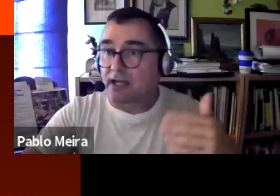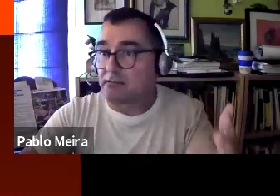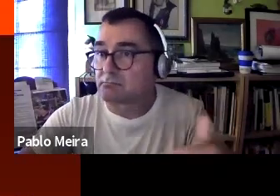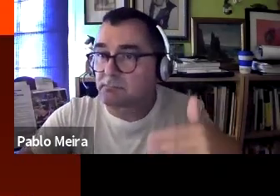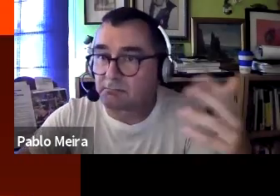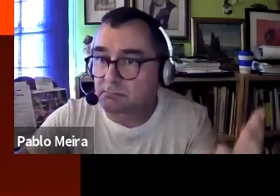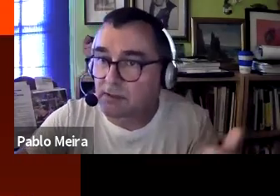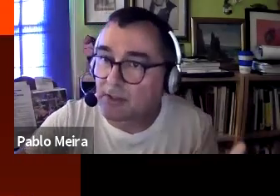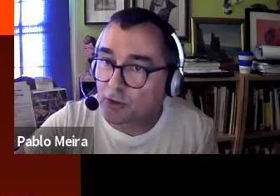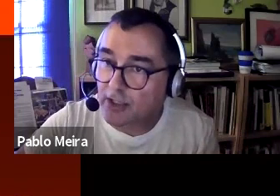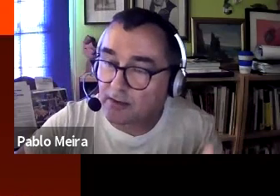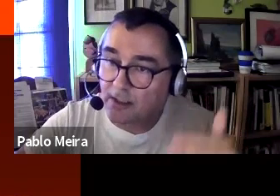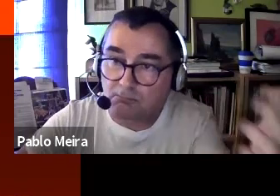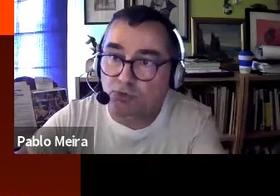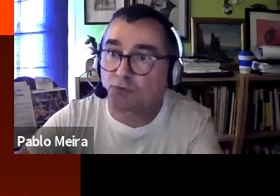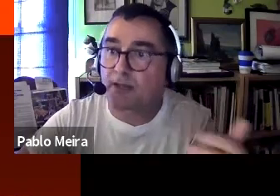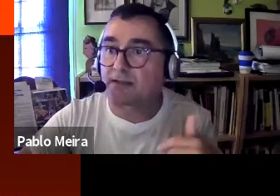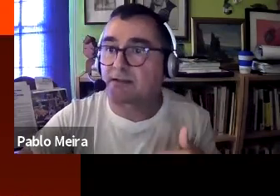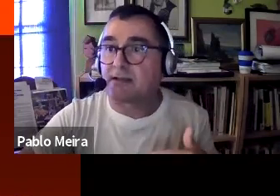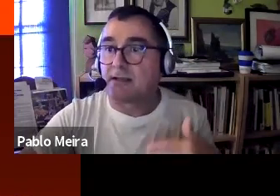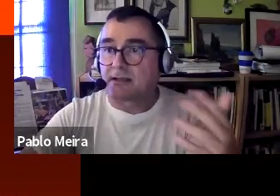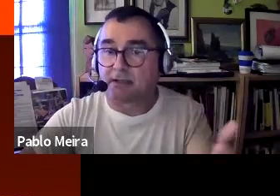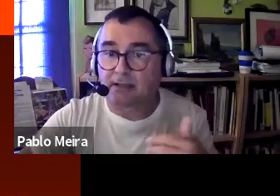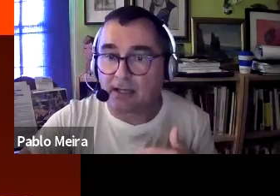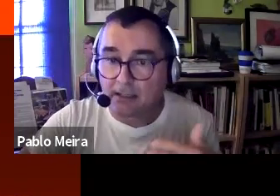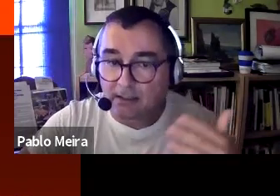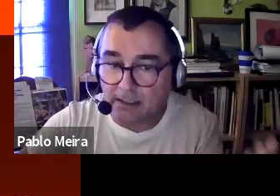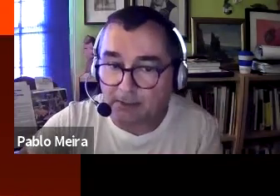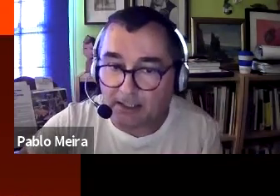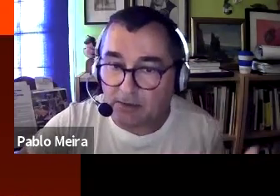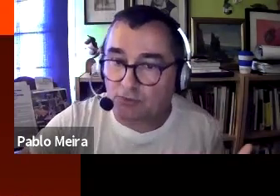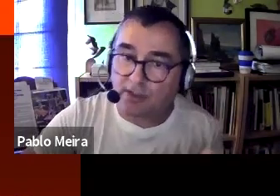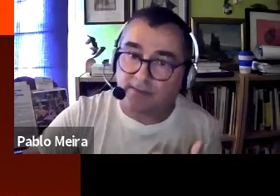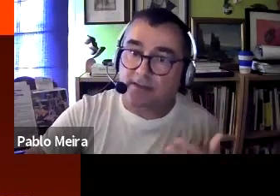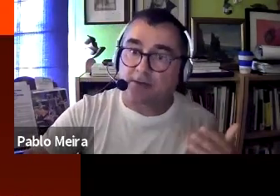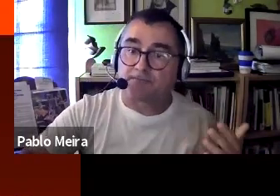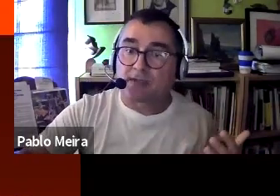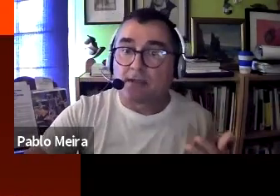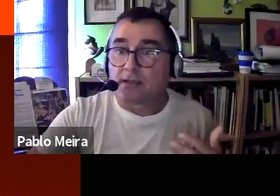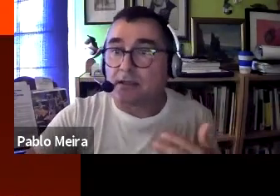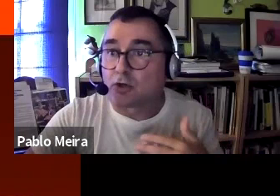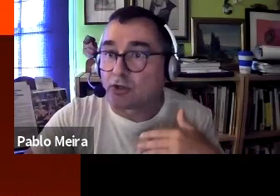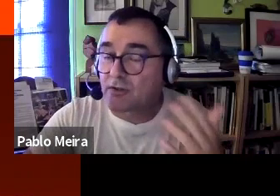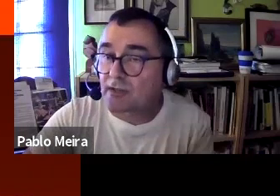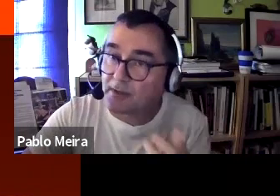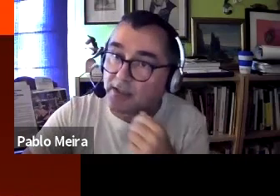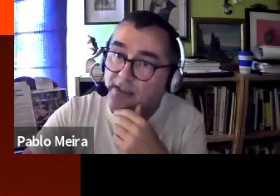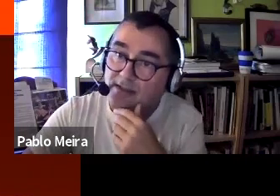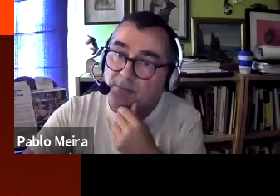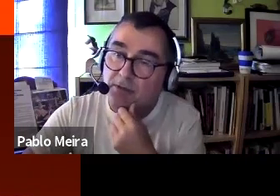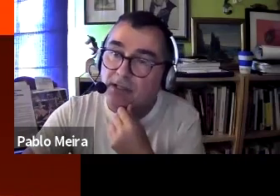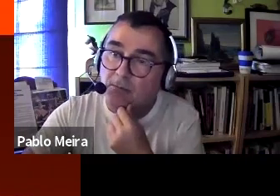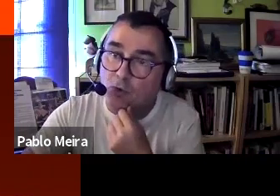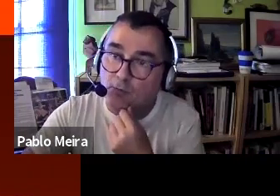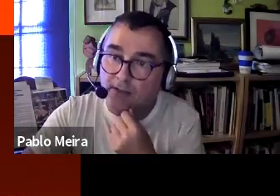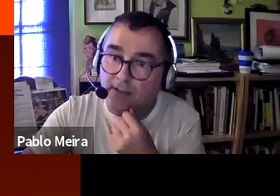sequía en Medio Oriente, en muchos países de América del Sur, etc. Y lo que nos dice también